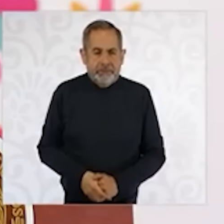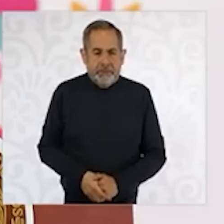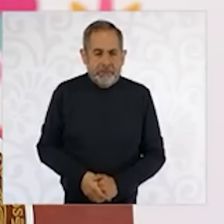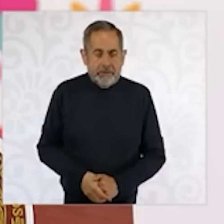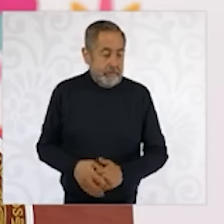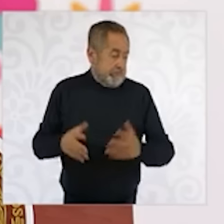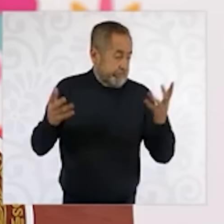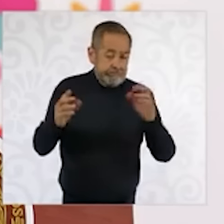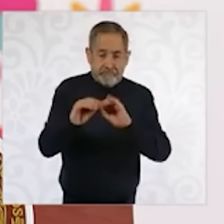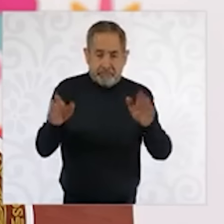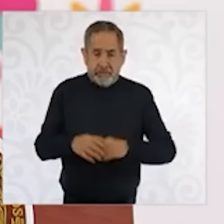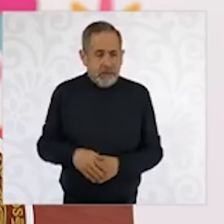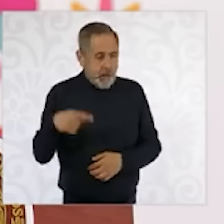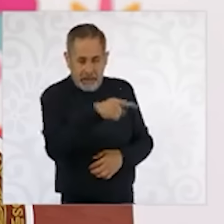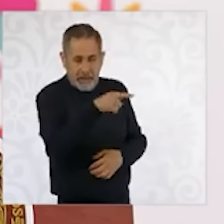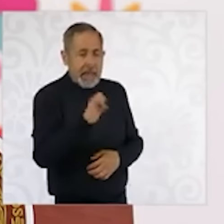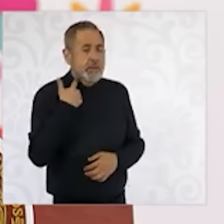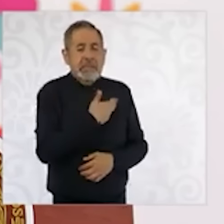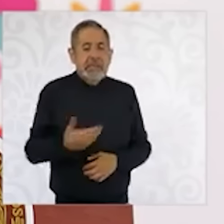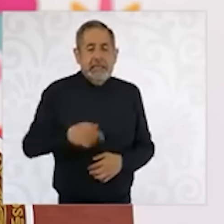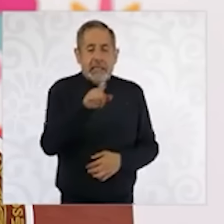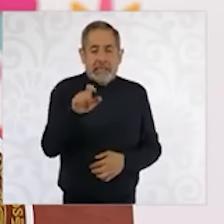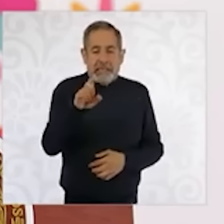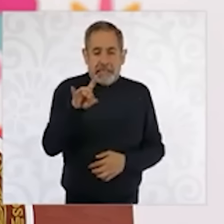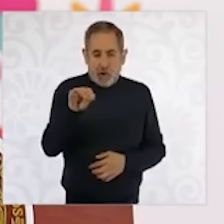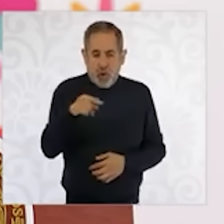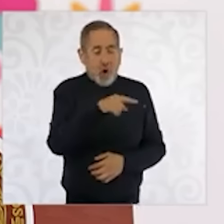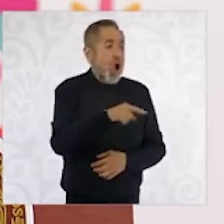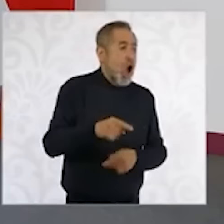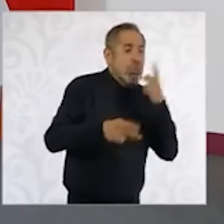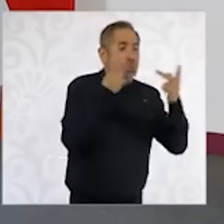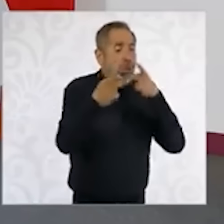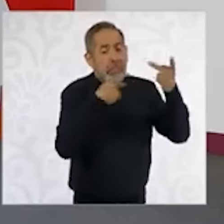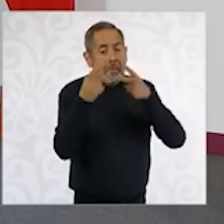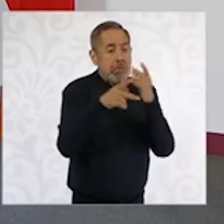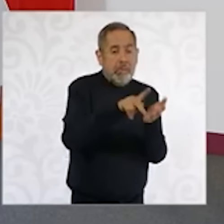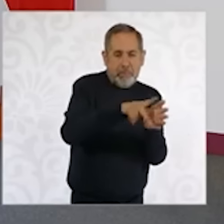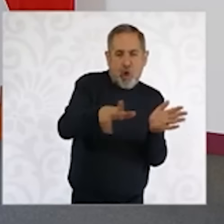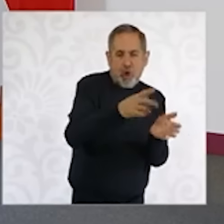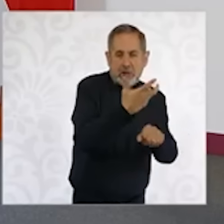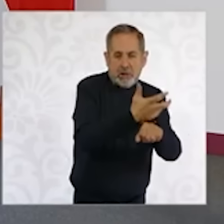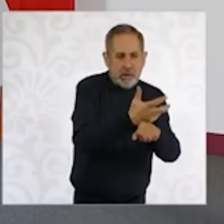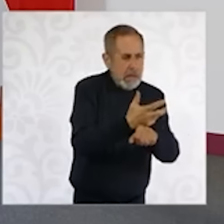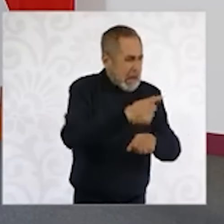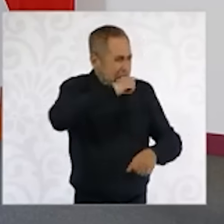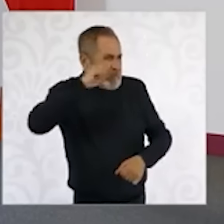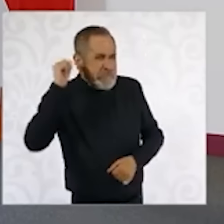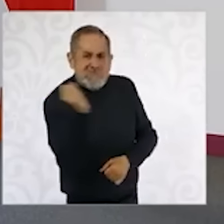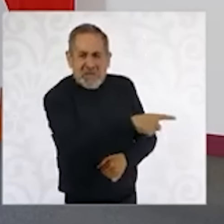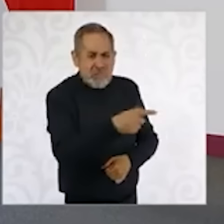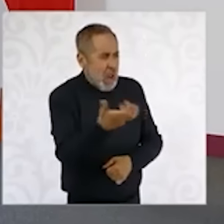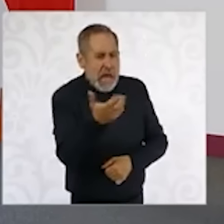Entonces se escribe en un periódico de Estados Unidos cuando él entregó ferrocarriles